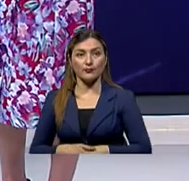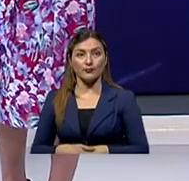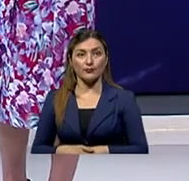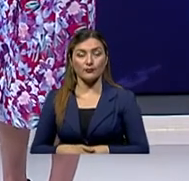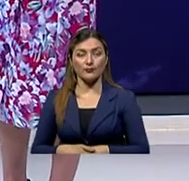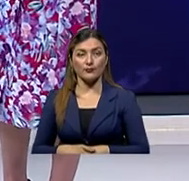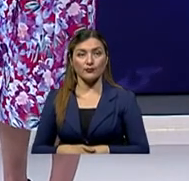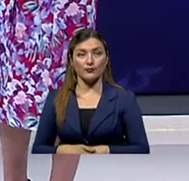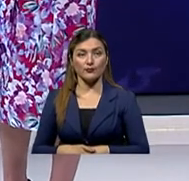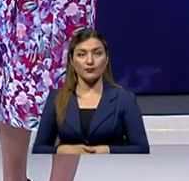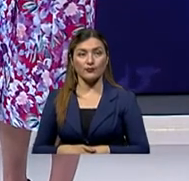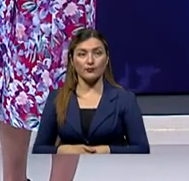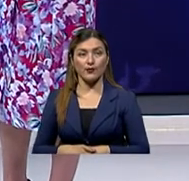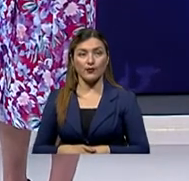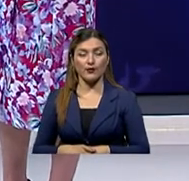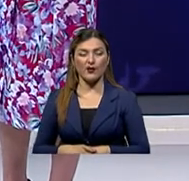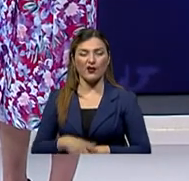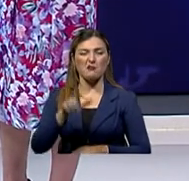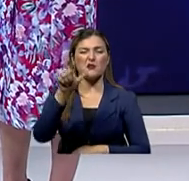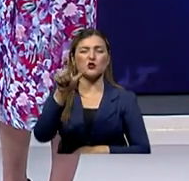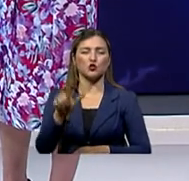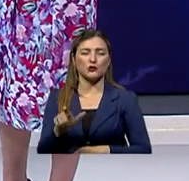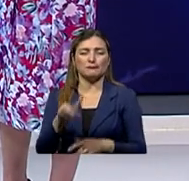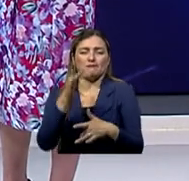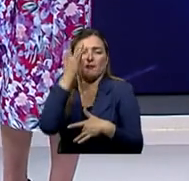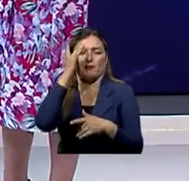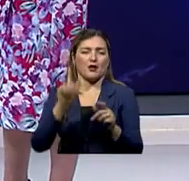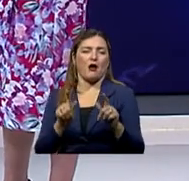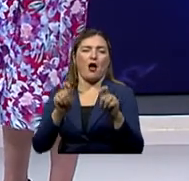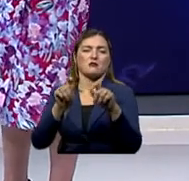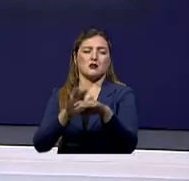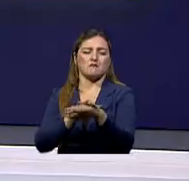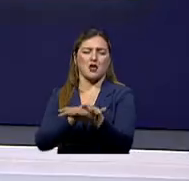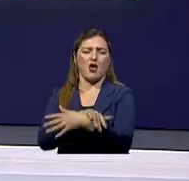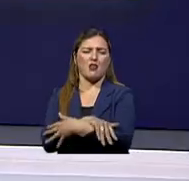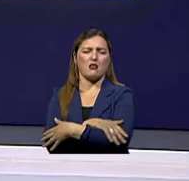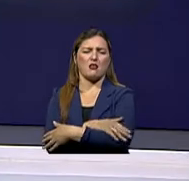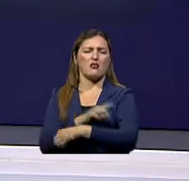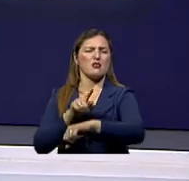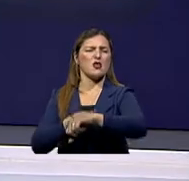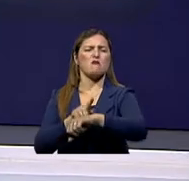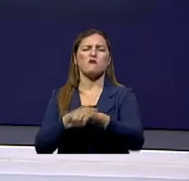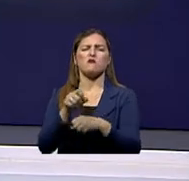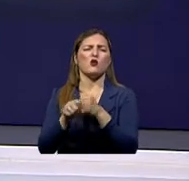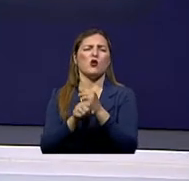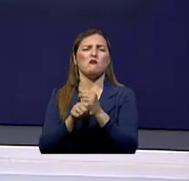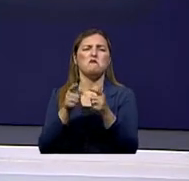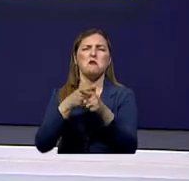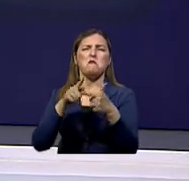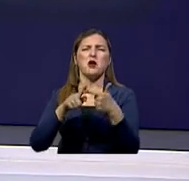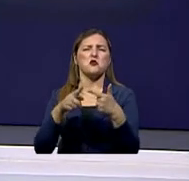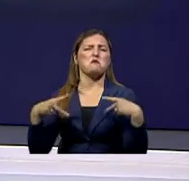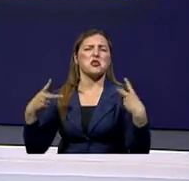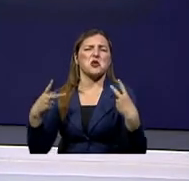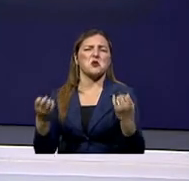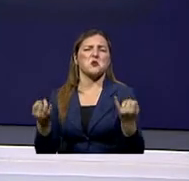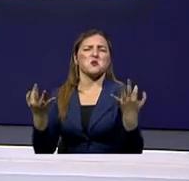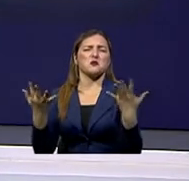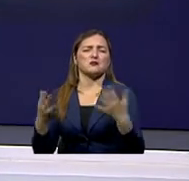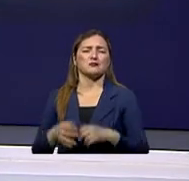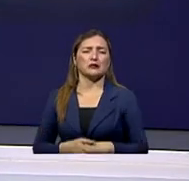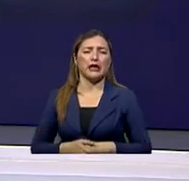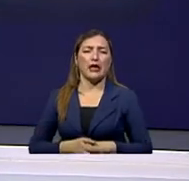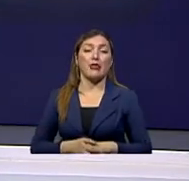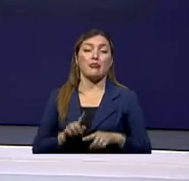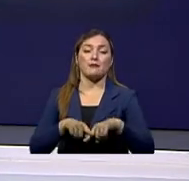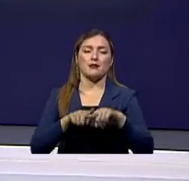Kelly te pregunta, ¿cuánto tiempo puede vivir una persona con cáncer de piel? Lo importante es entender qué tipo de cáncer de piel.